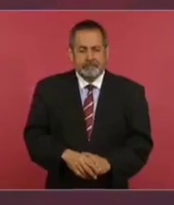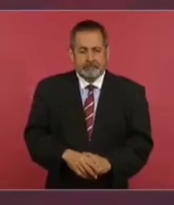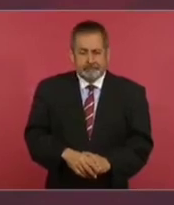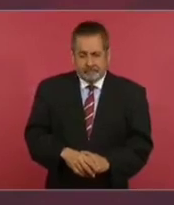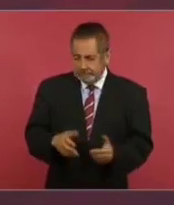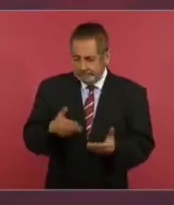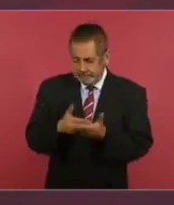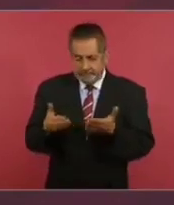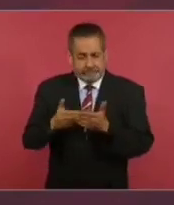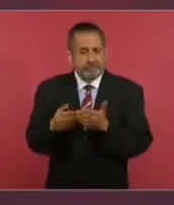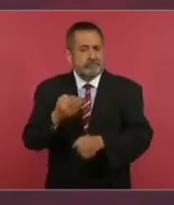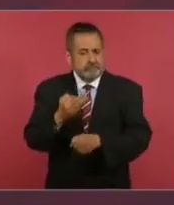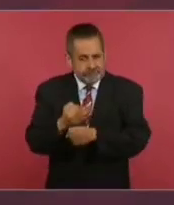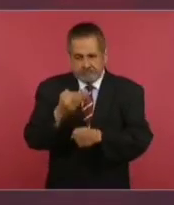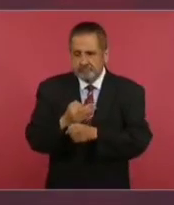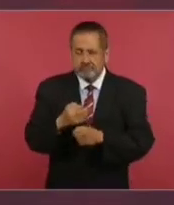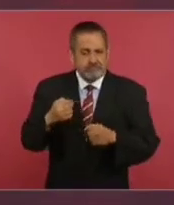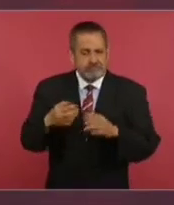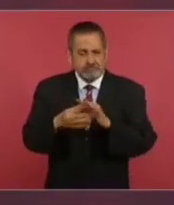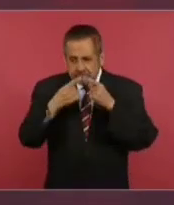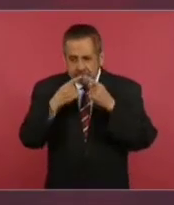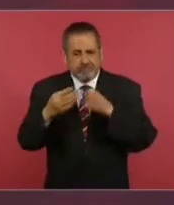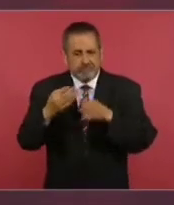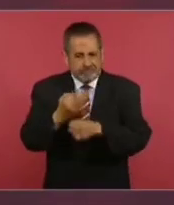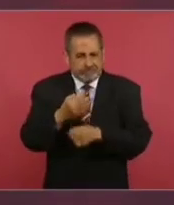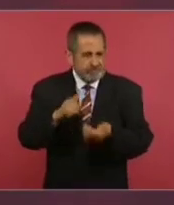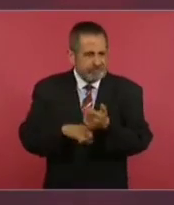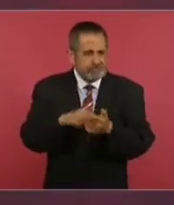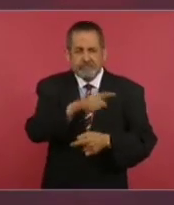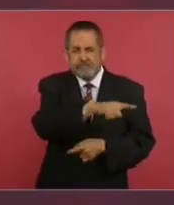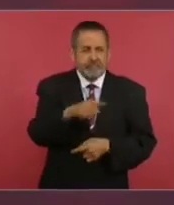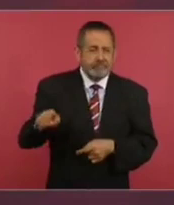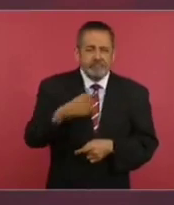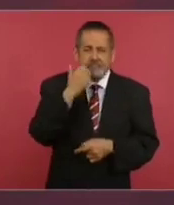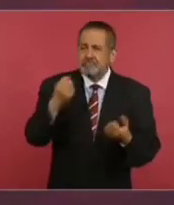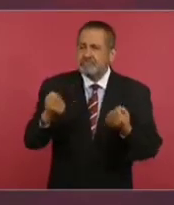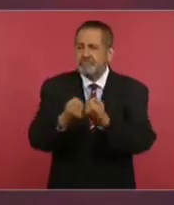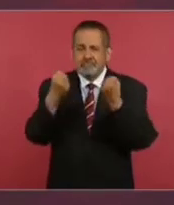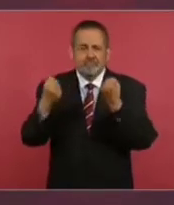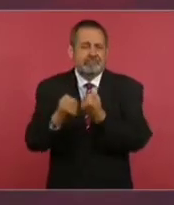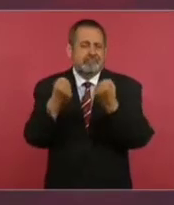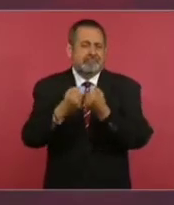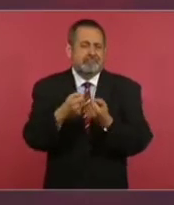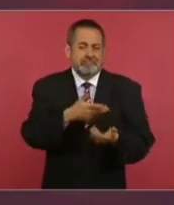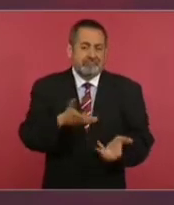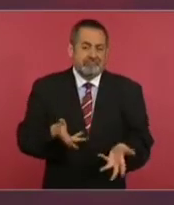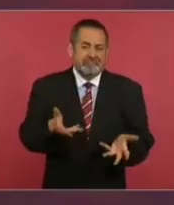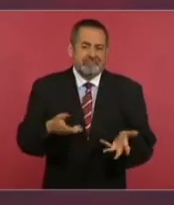ahora, ahora, ahora es el momento. Pleito, pleito, pleito, pleito, pleito, pleito.